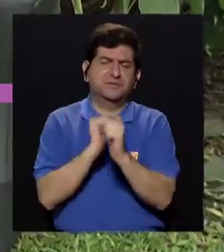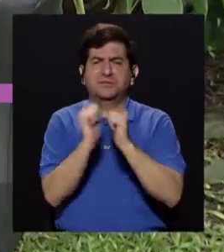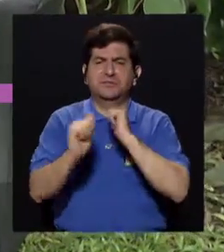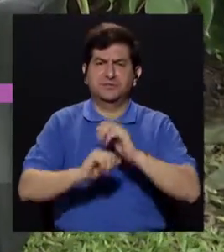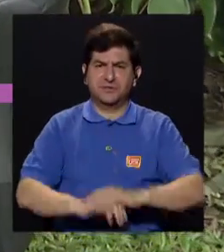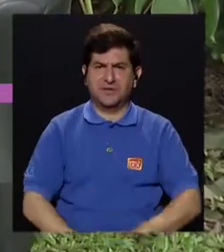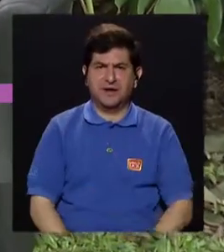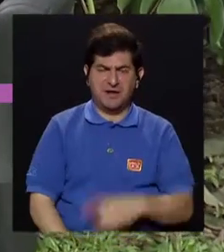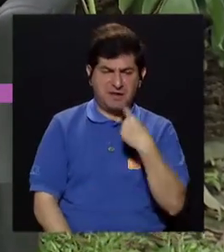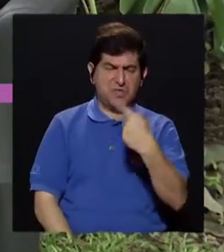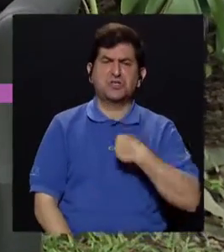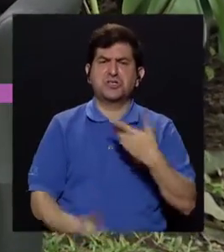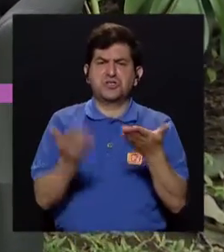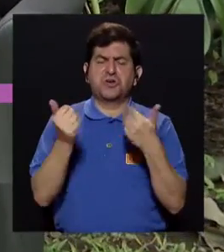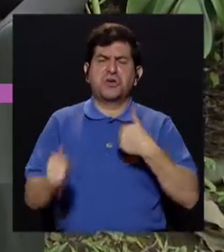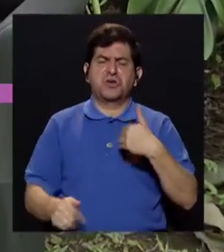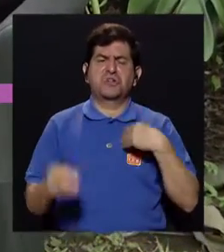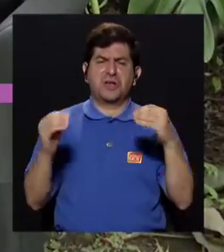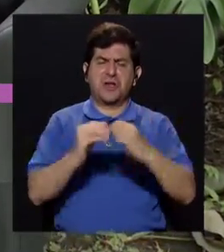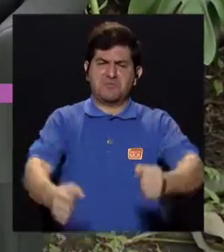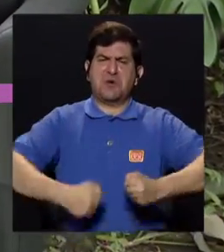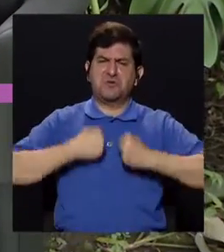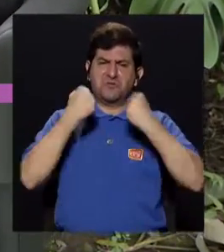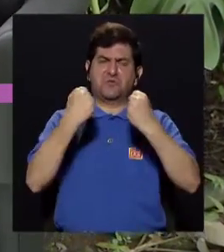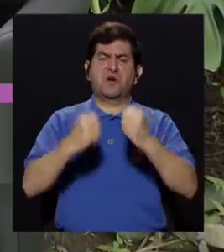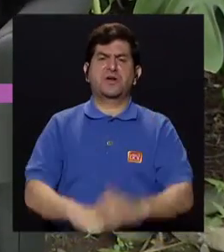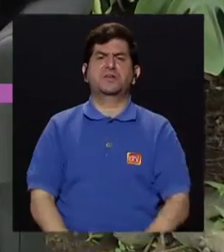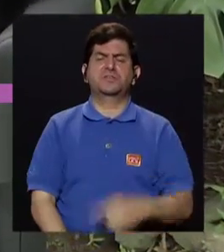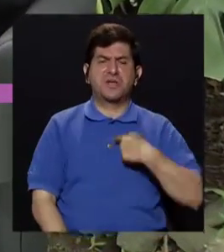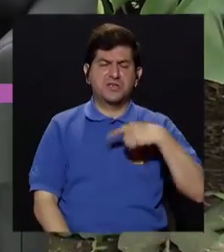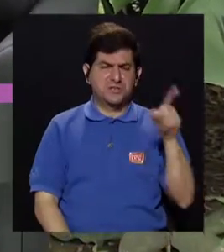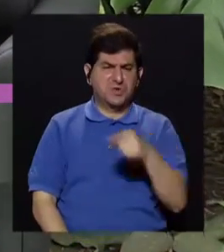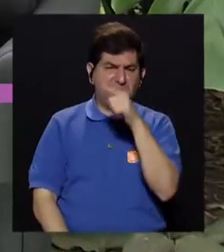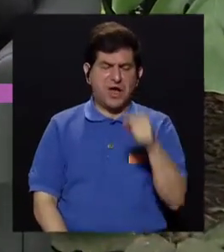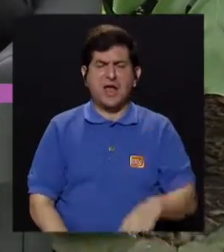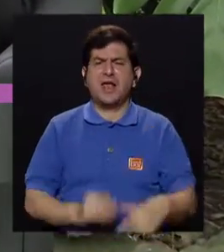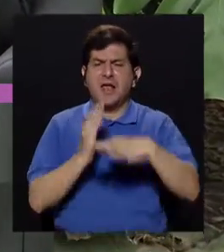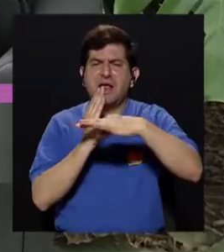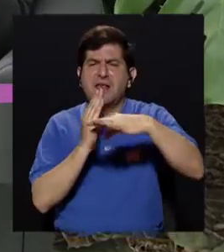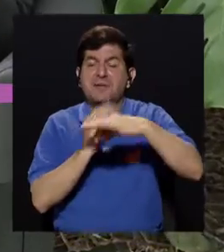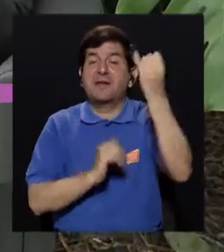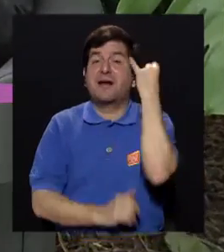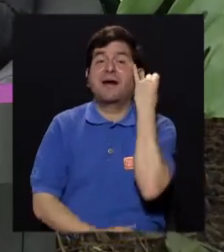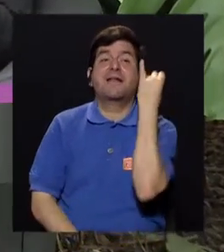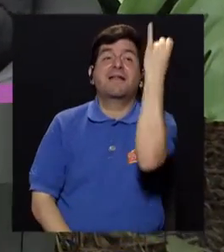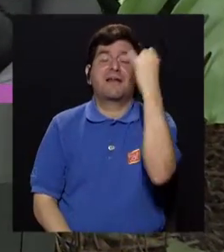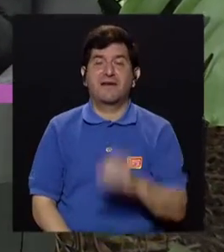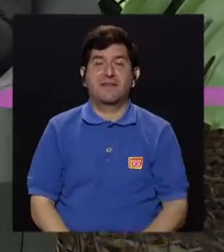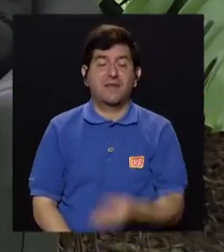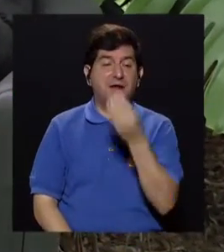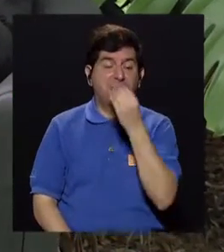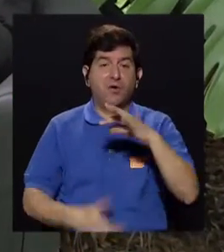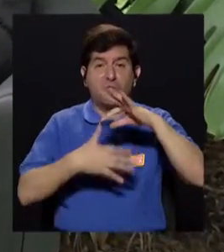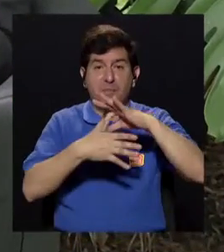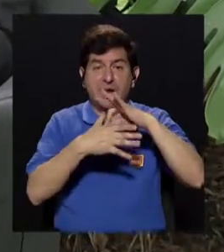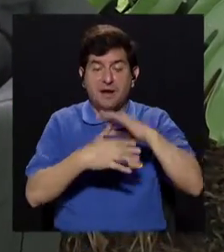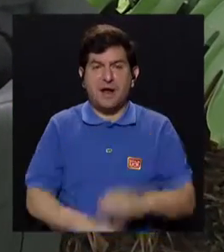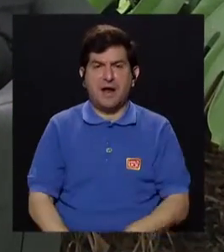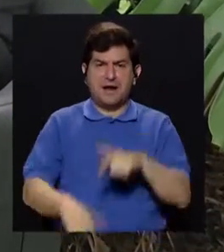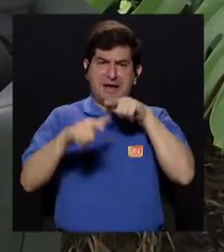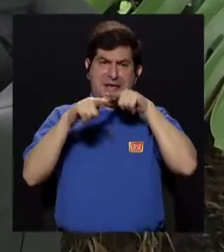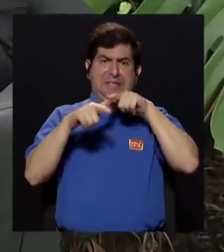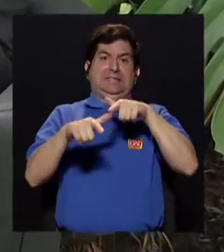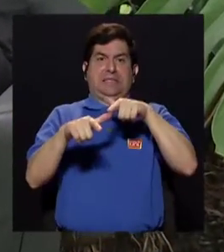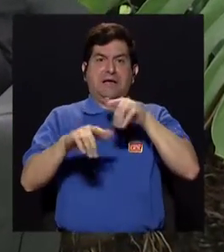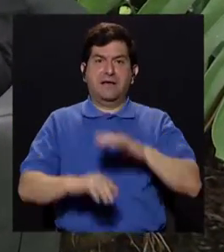ejercicio. Y entonces dicen, yo quiero tener más fuerza, yo quiero quitarme la grasa. Existe la idea de que comer carne en